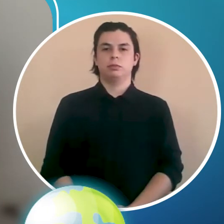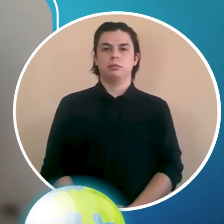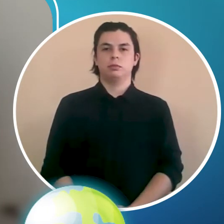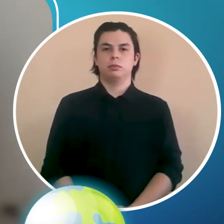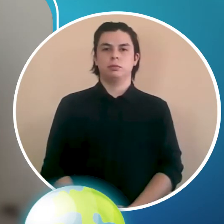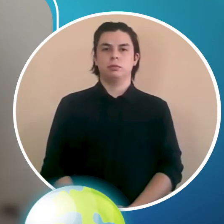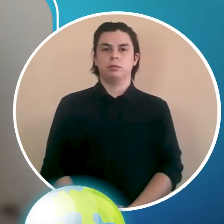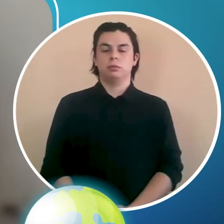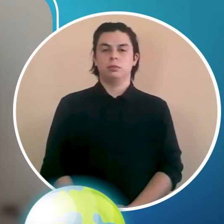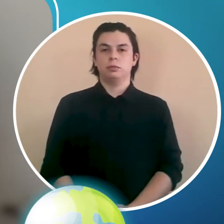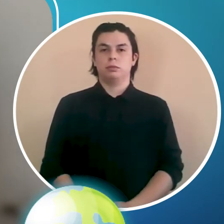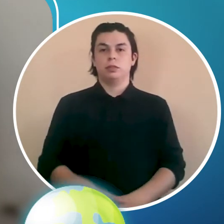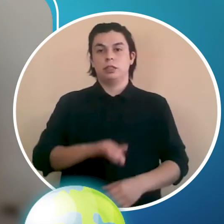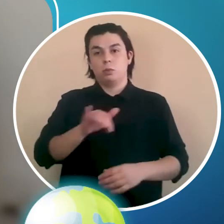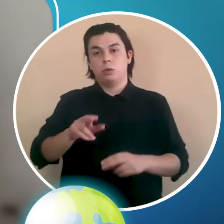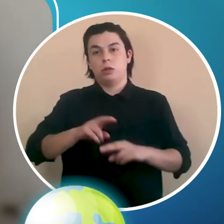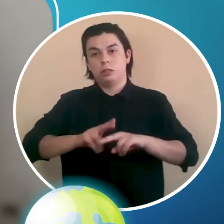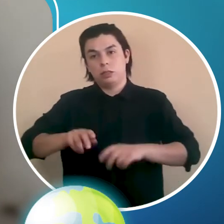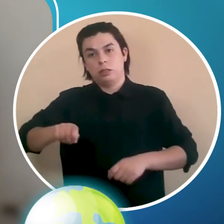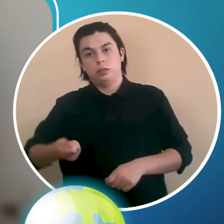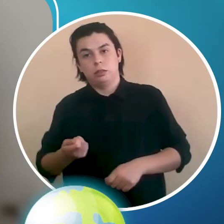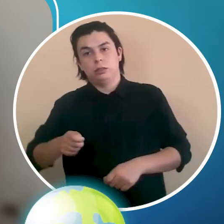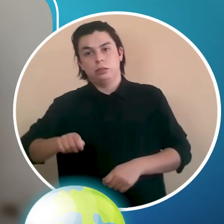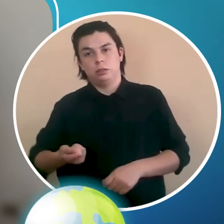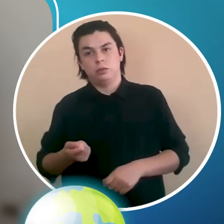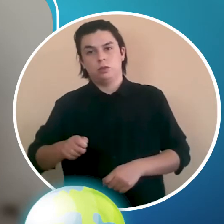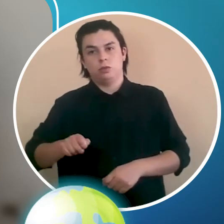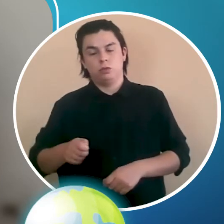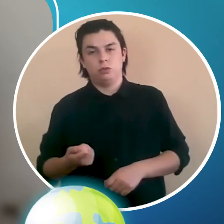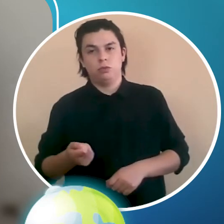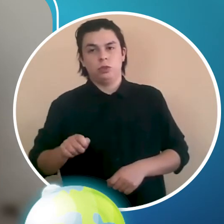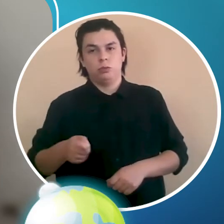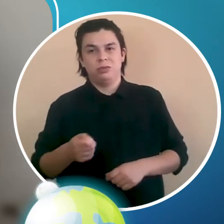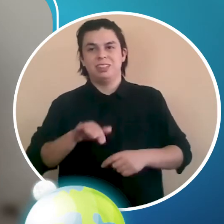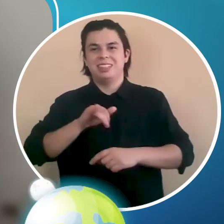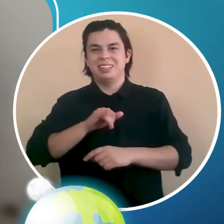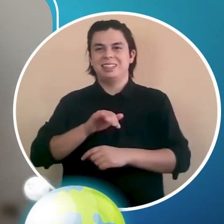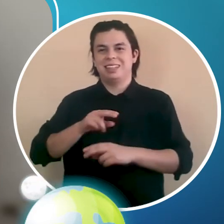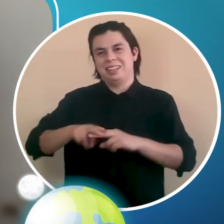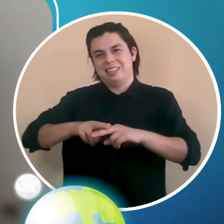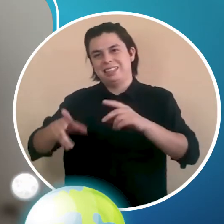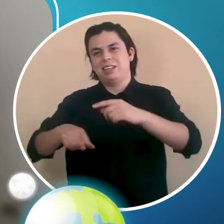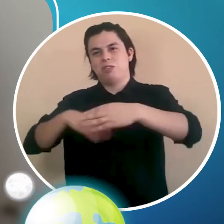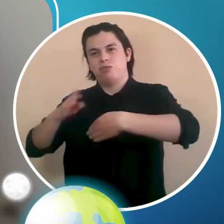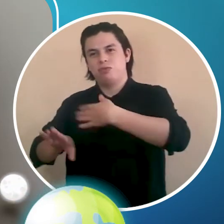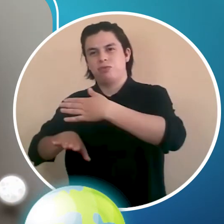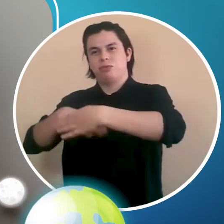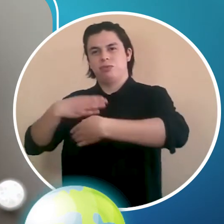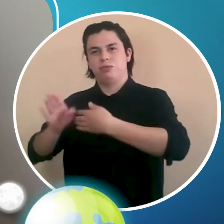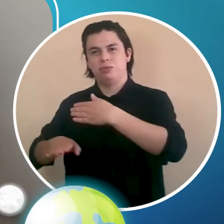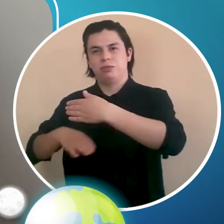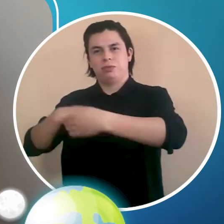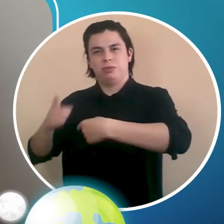Ahí. Y lo tenemos que empezar a girar. Entonces se va a empezar a enrollar.